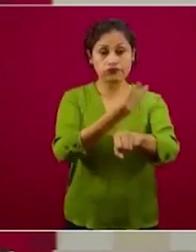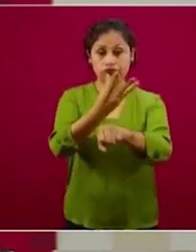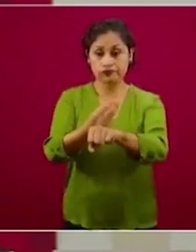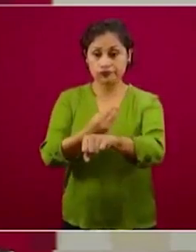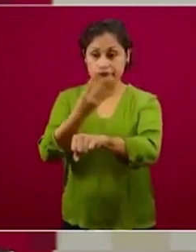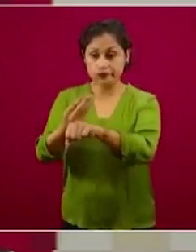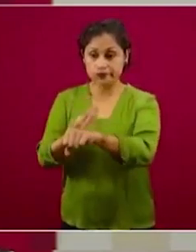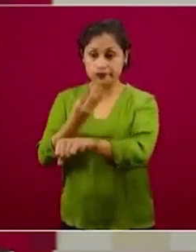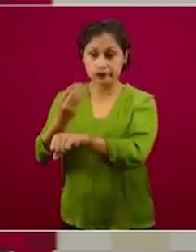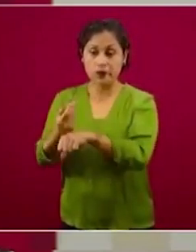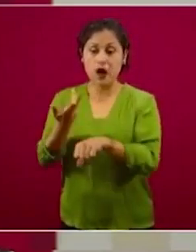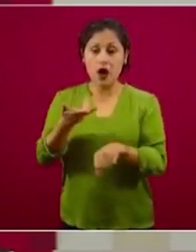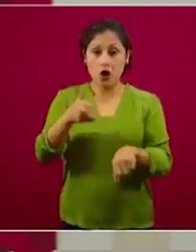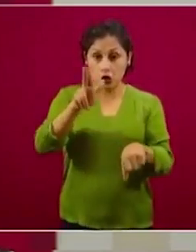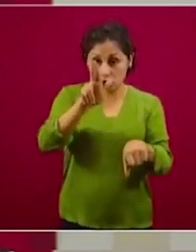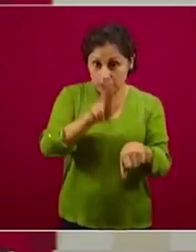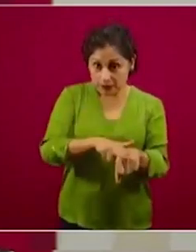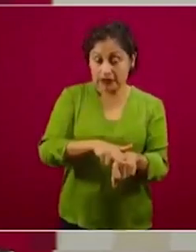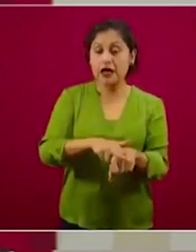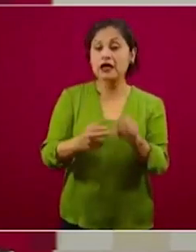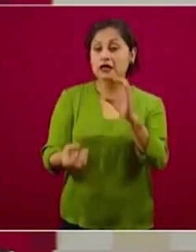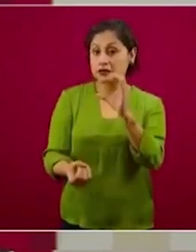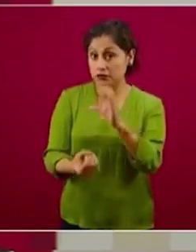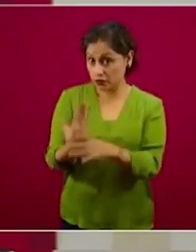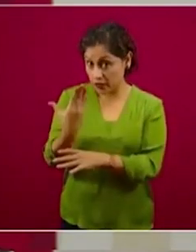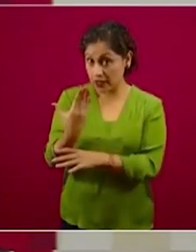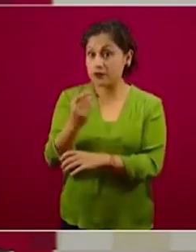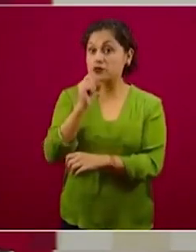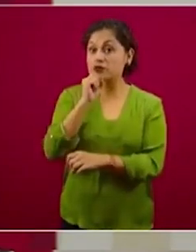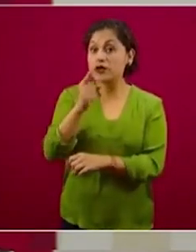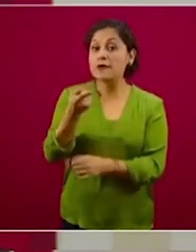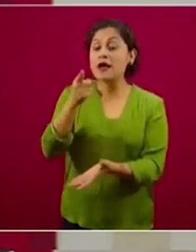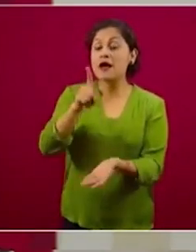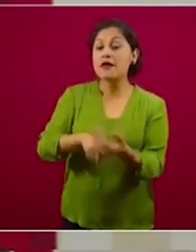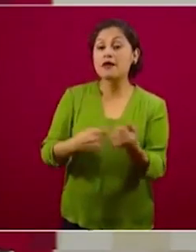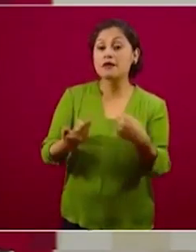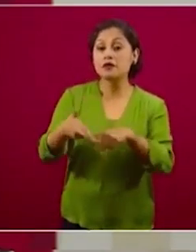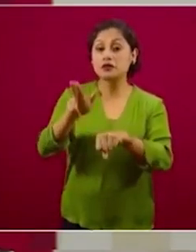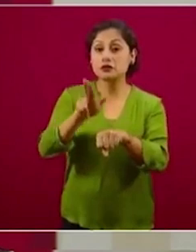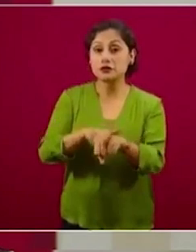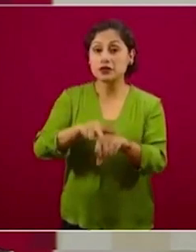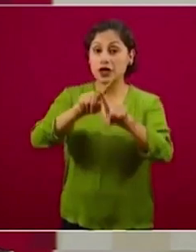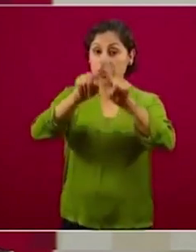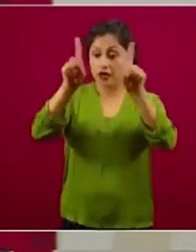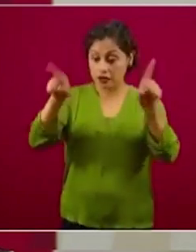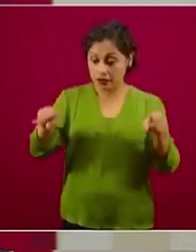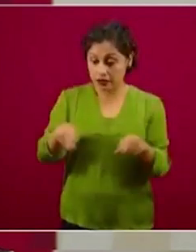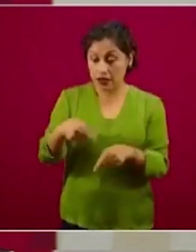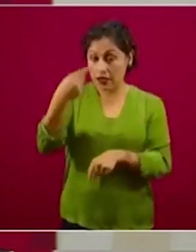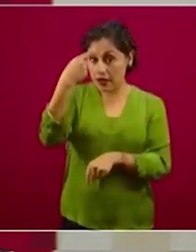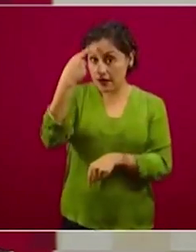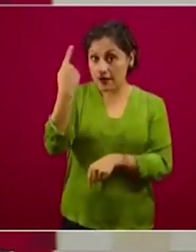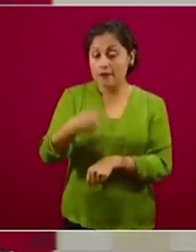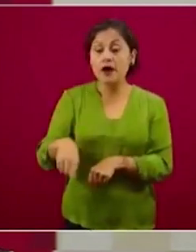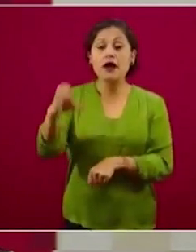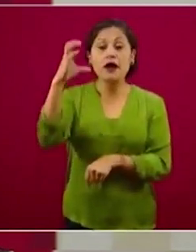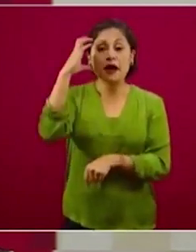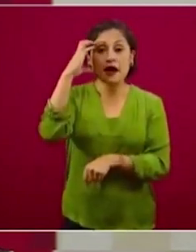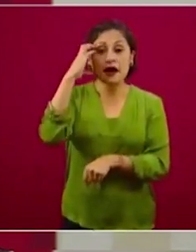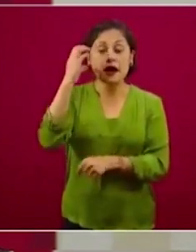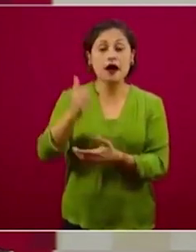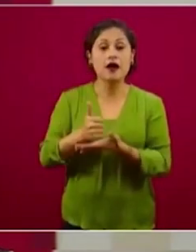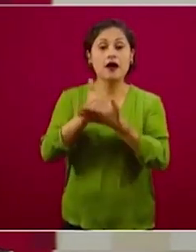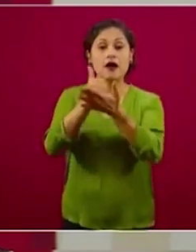los hospitales, dotar de nuevos espacios para el uso de camas de terapia intensiva en zonas de hospitalización general,